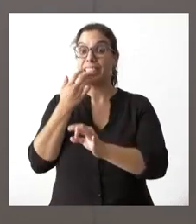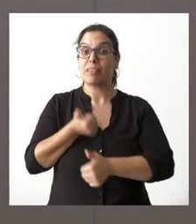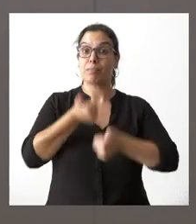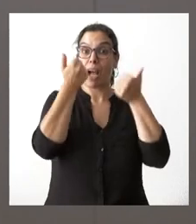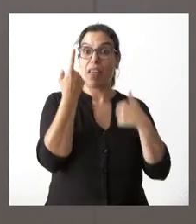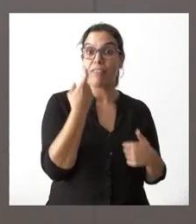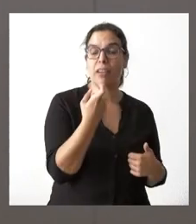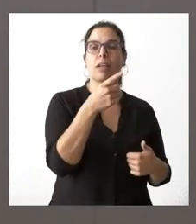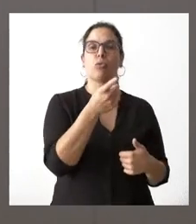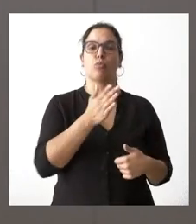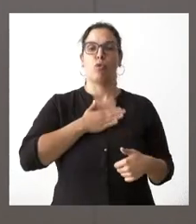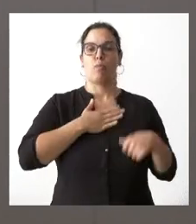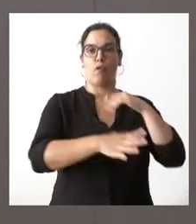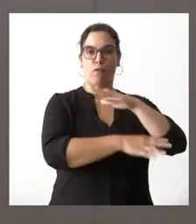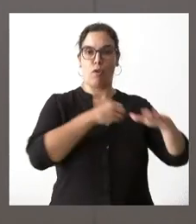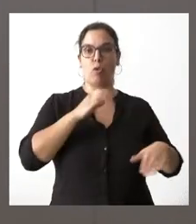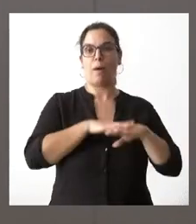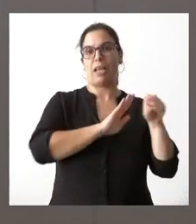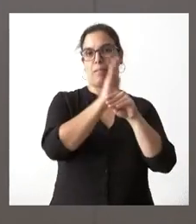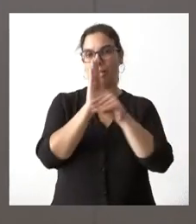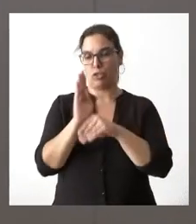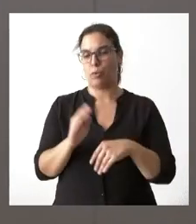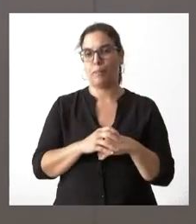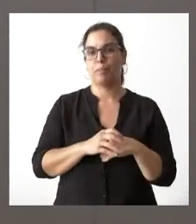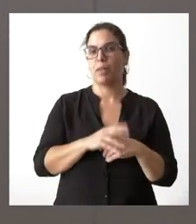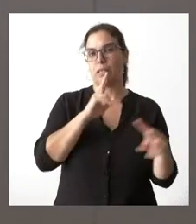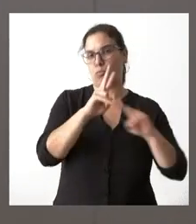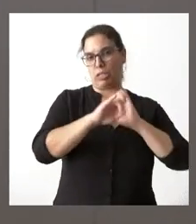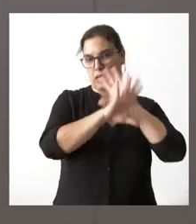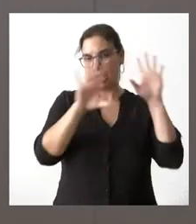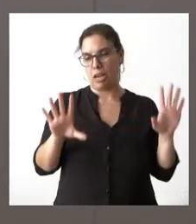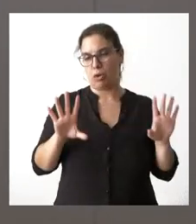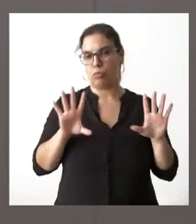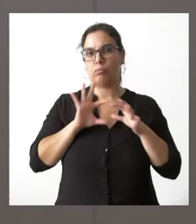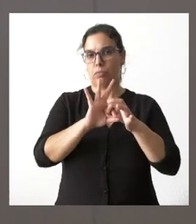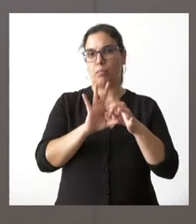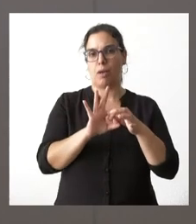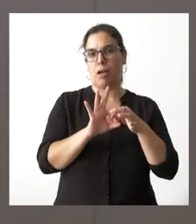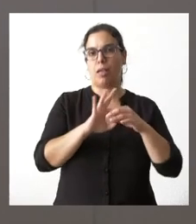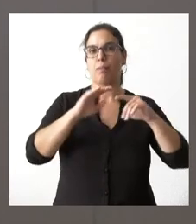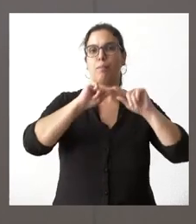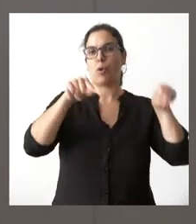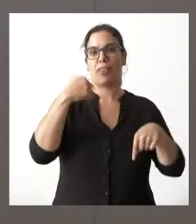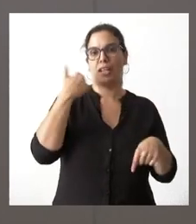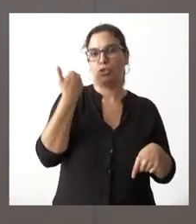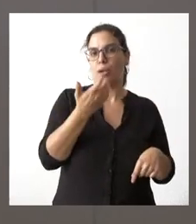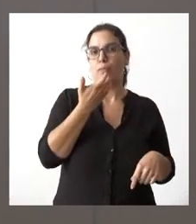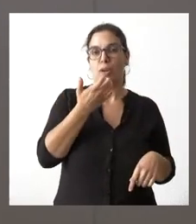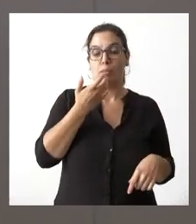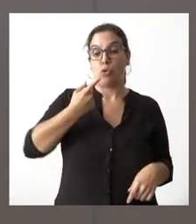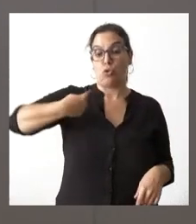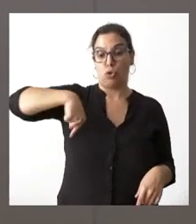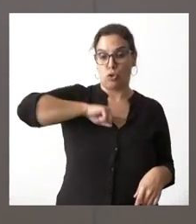como puedan ser fondos autónomos para hacer estas inversiones ahí viene una respuesta muy clara en relación con la provincia de Soria que es que nosotros